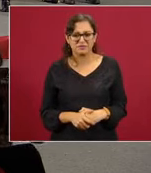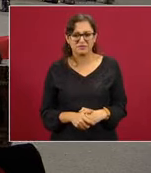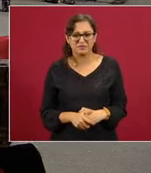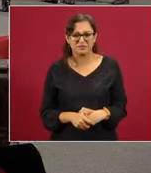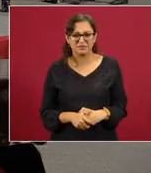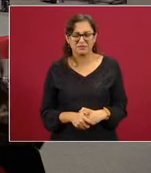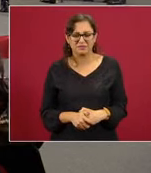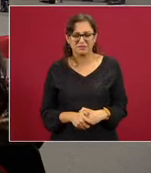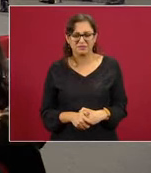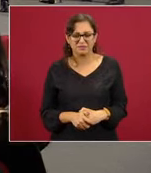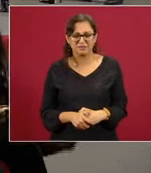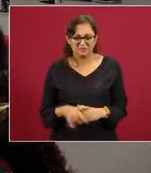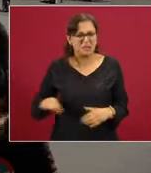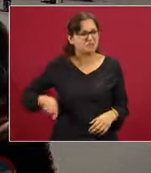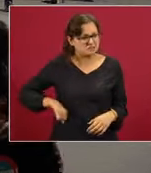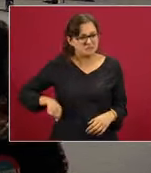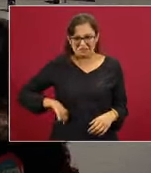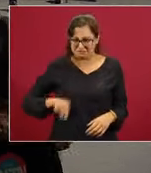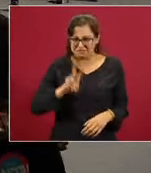interesantísimo.